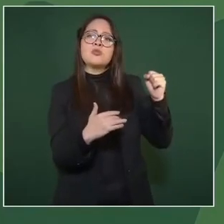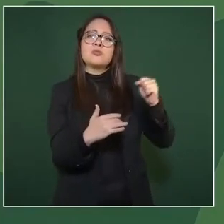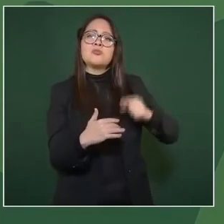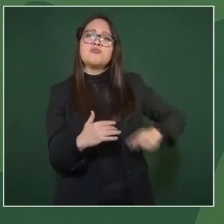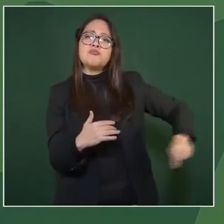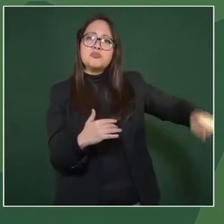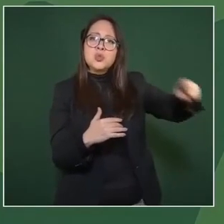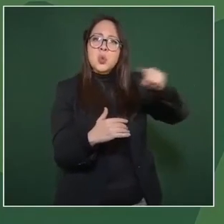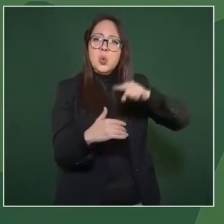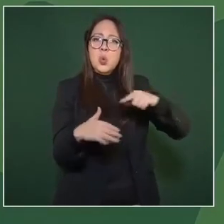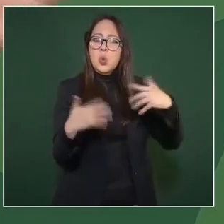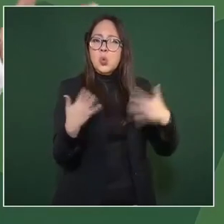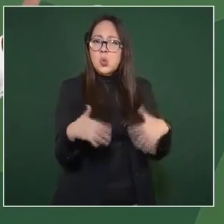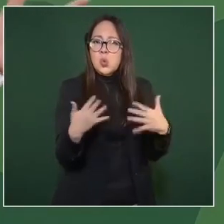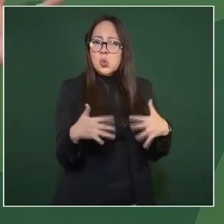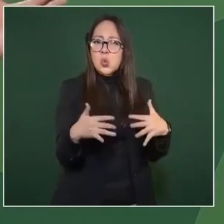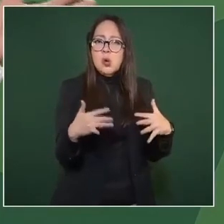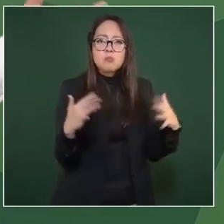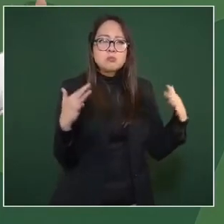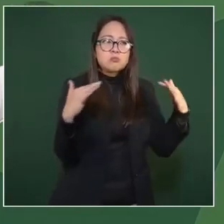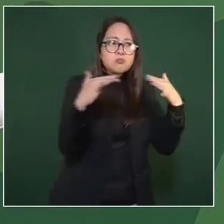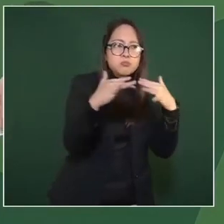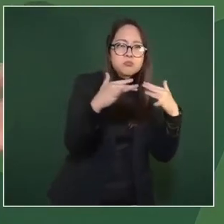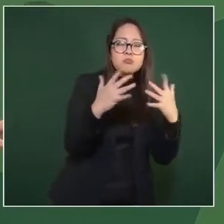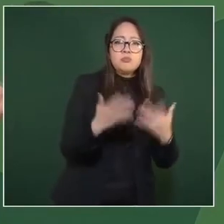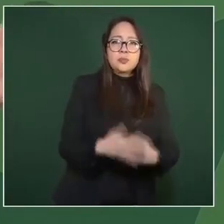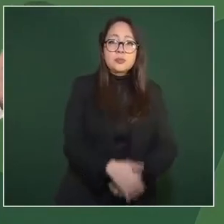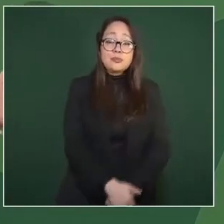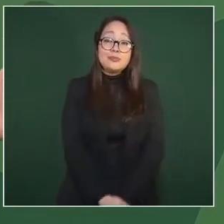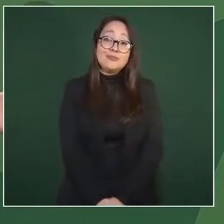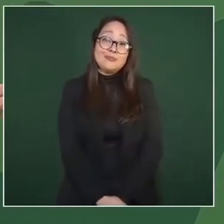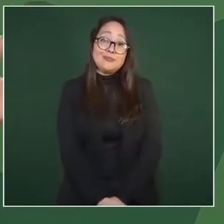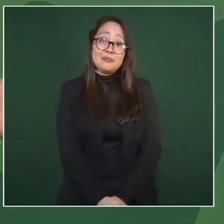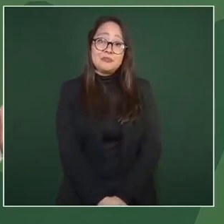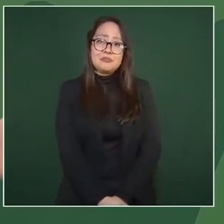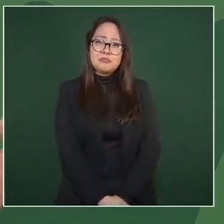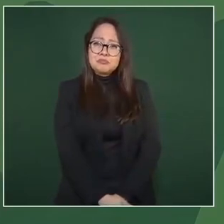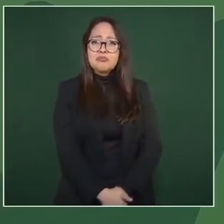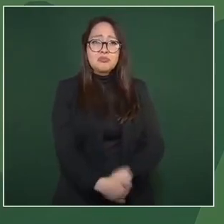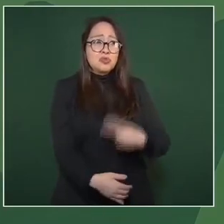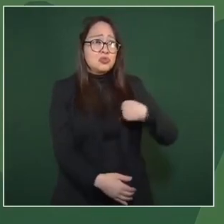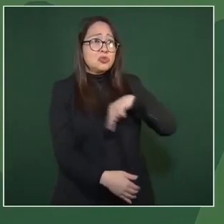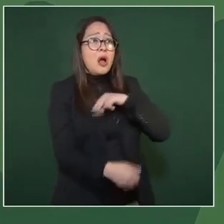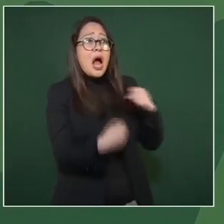y no fueron obstaculizados